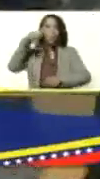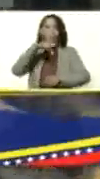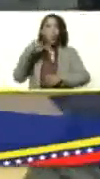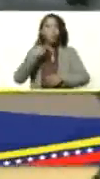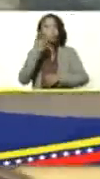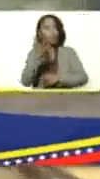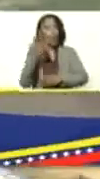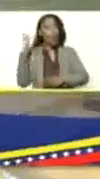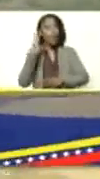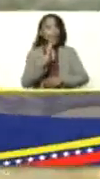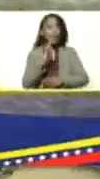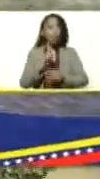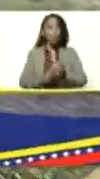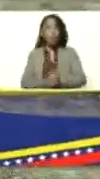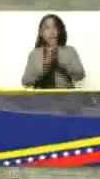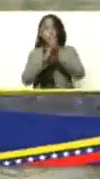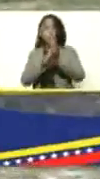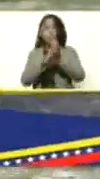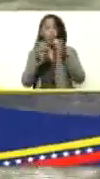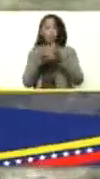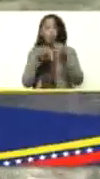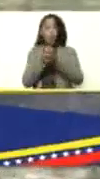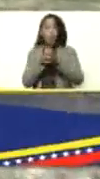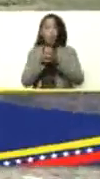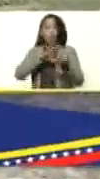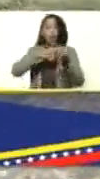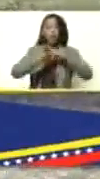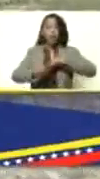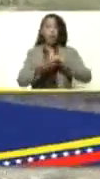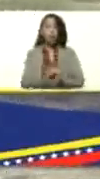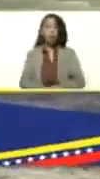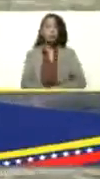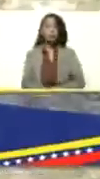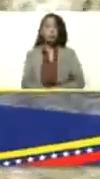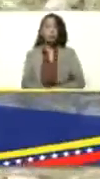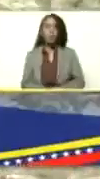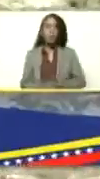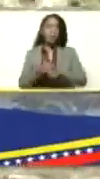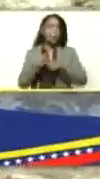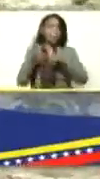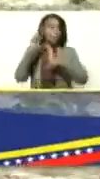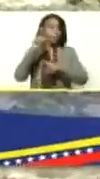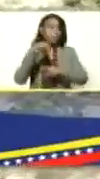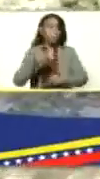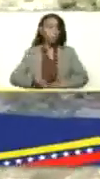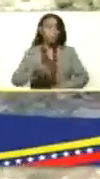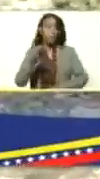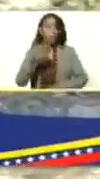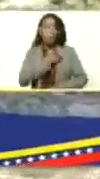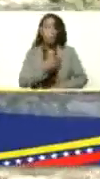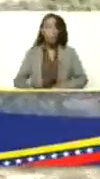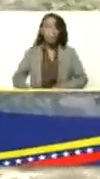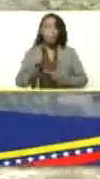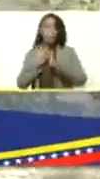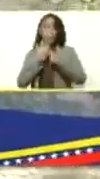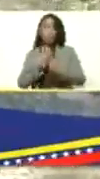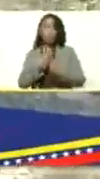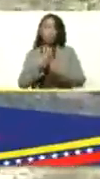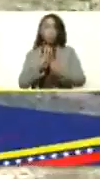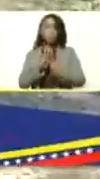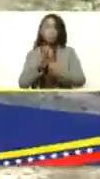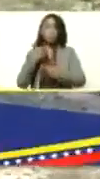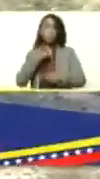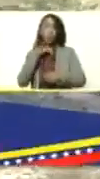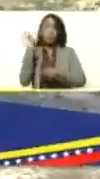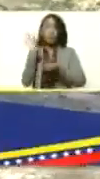ha venido direccionando a través de los comités locales de abastecimiento y producción pero también es importante presidente que resaltemos que vamos a